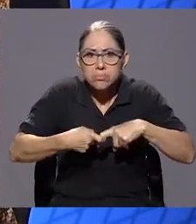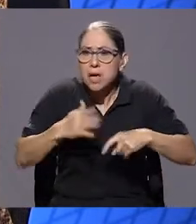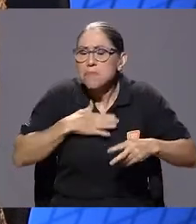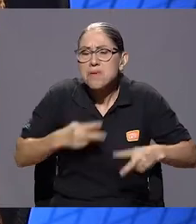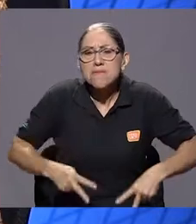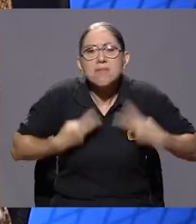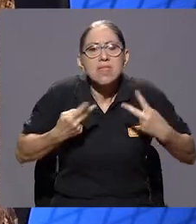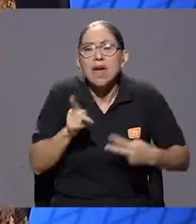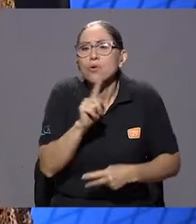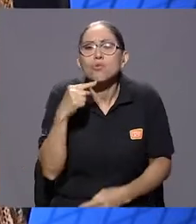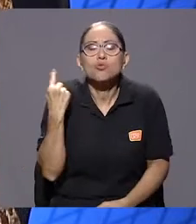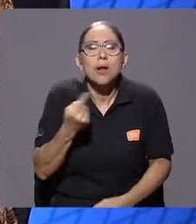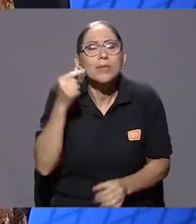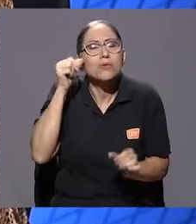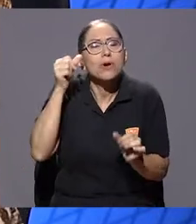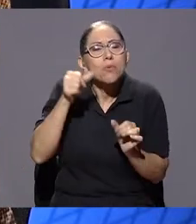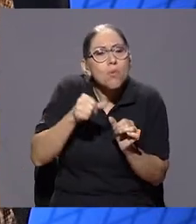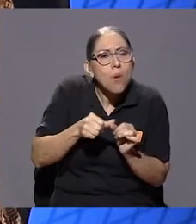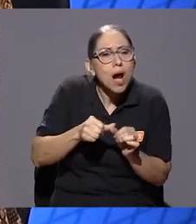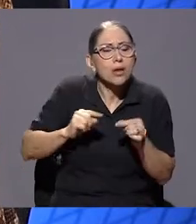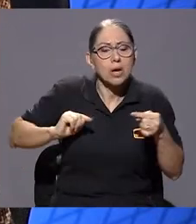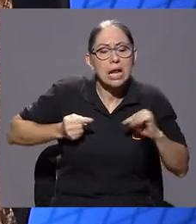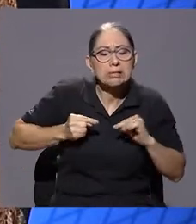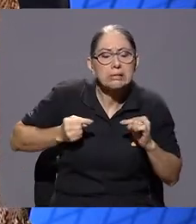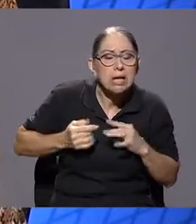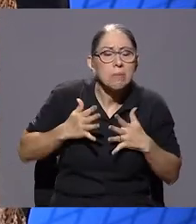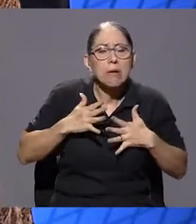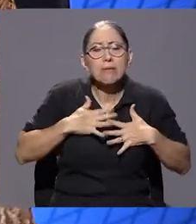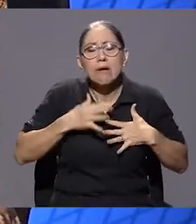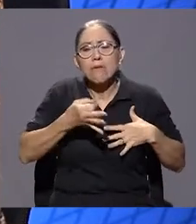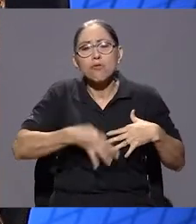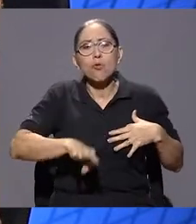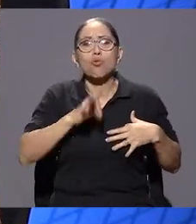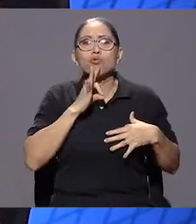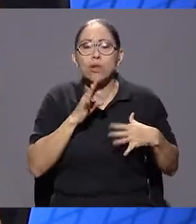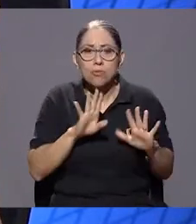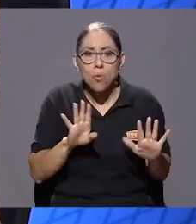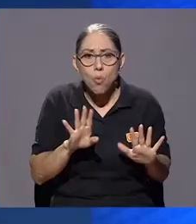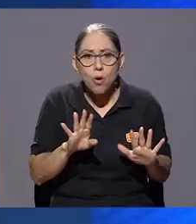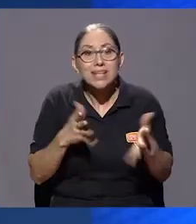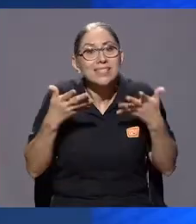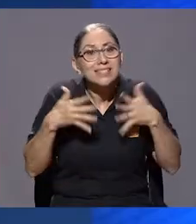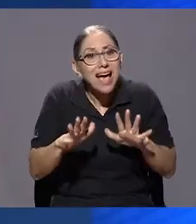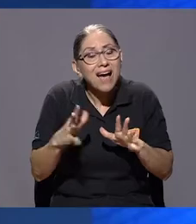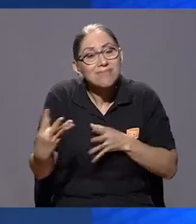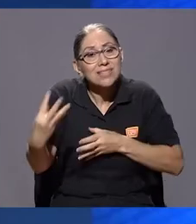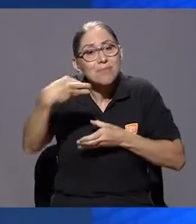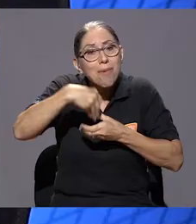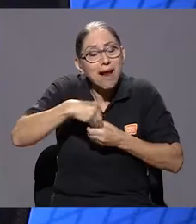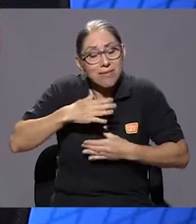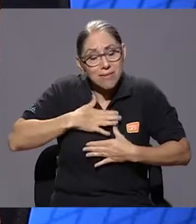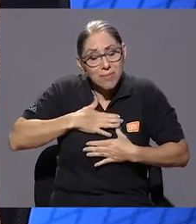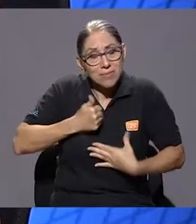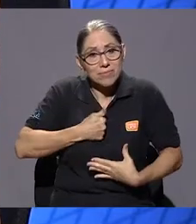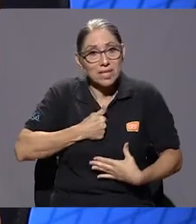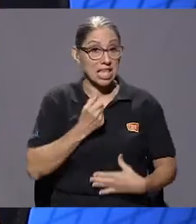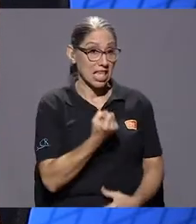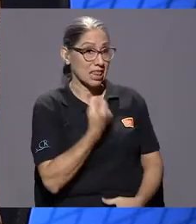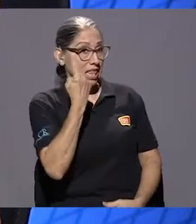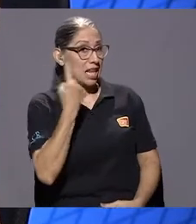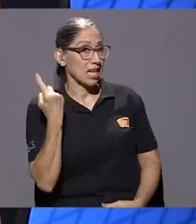me lastima, me duele, me frustra, sino que ya, bueno, es parte de mi historia. Y entender que siempre va a estar ahí, eso sí.